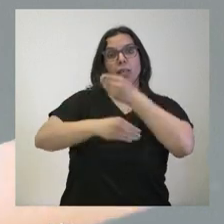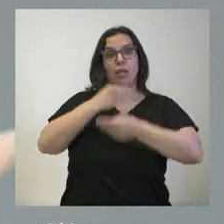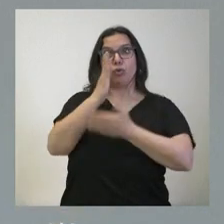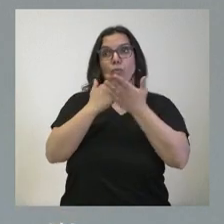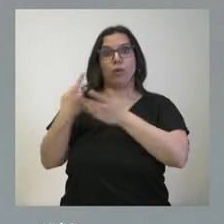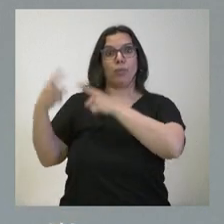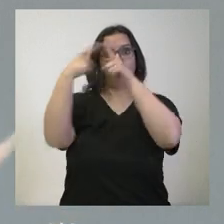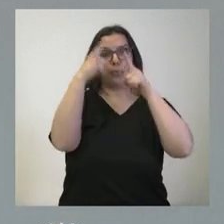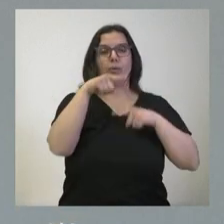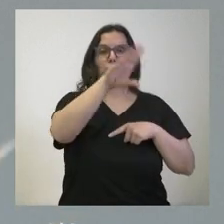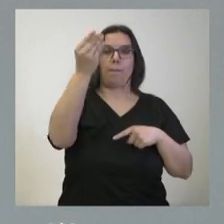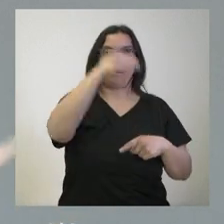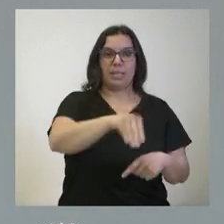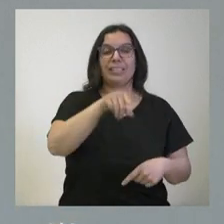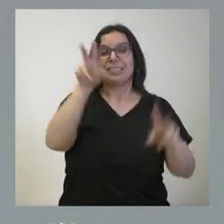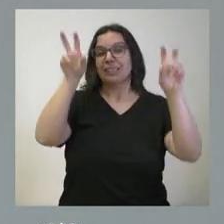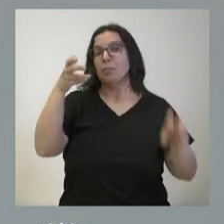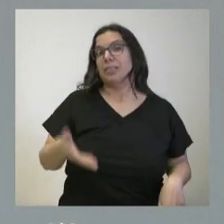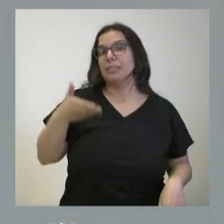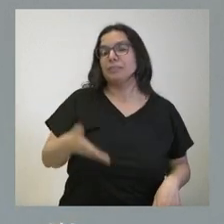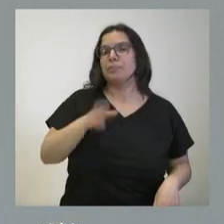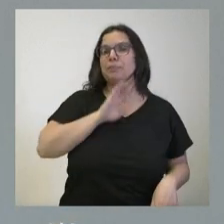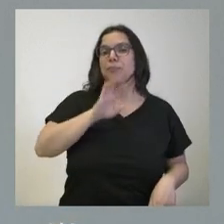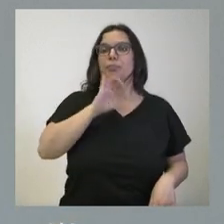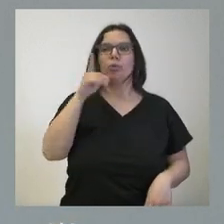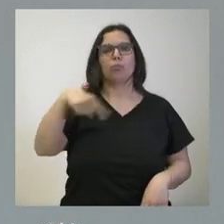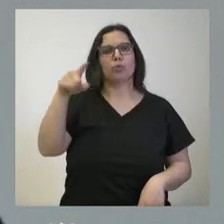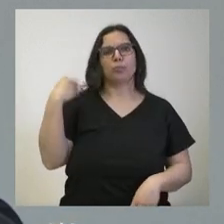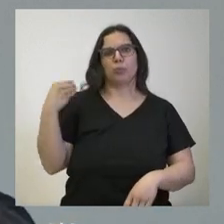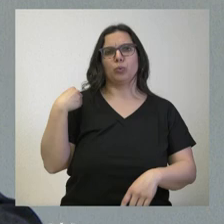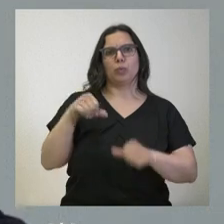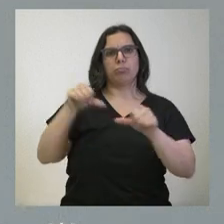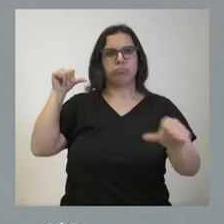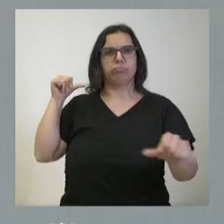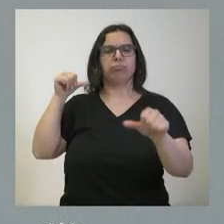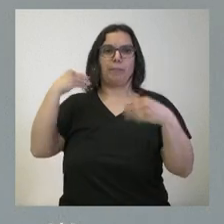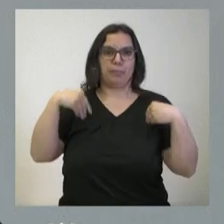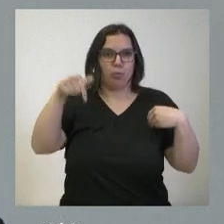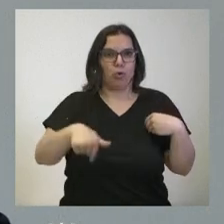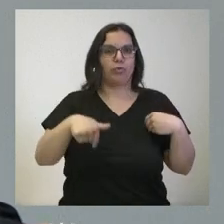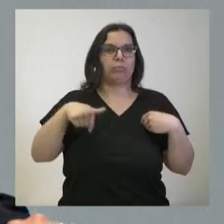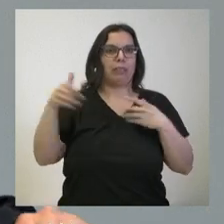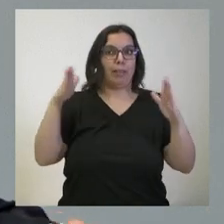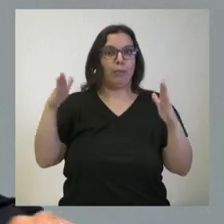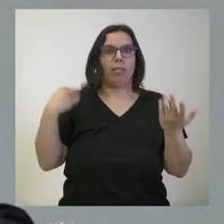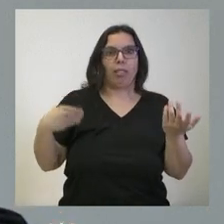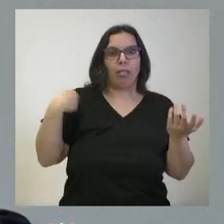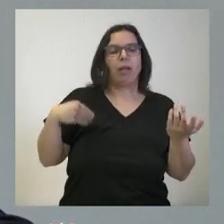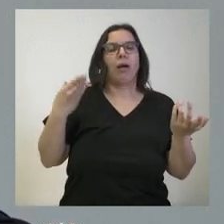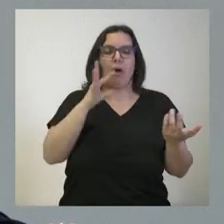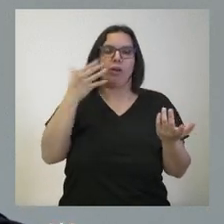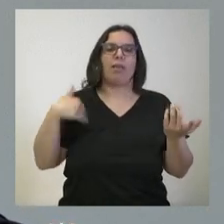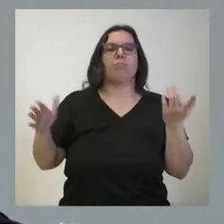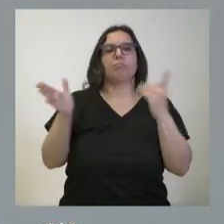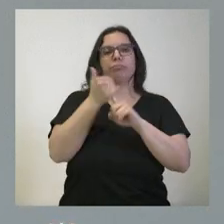comunidad. Es un tema de especial interés, porque muchos de ustedes lo venían preguntando en este mismo Consejo de Gobierno en los últimos tiempos y, finalmente, se llegó